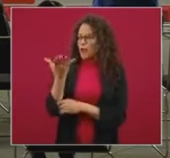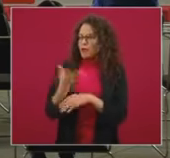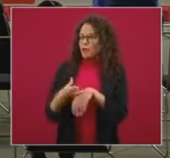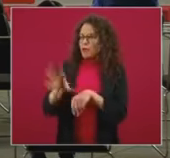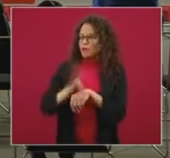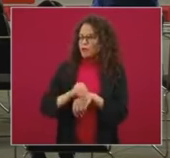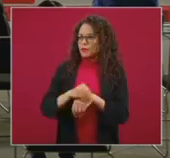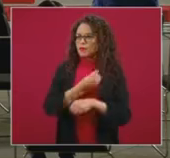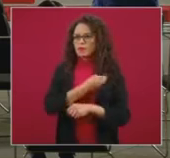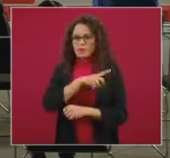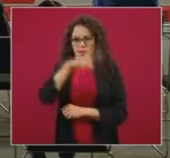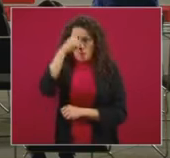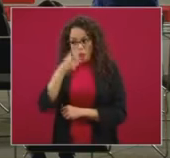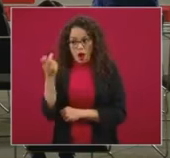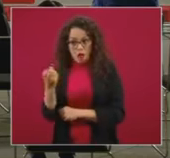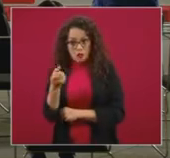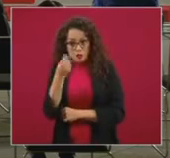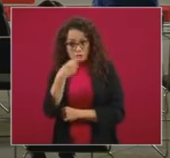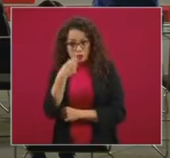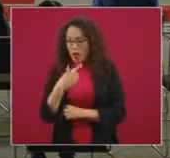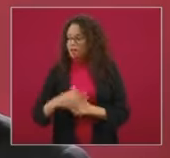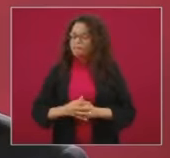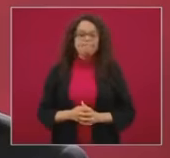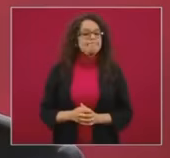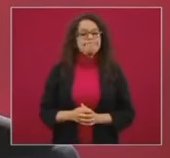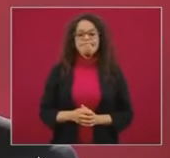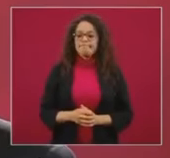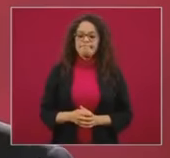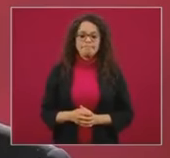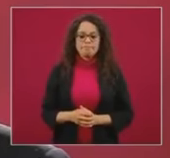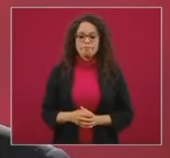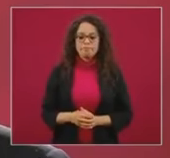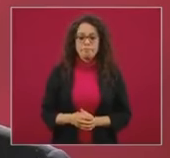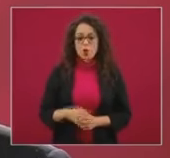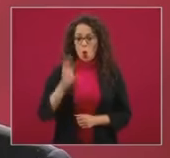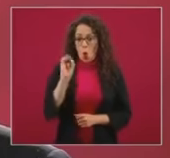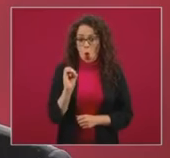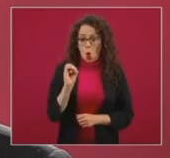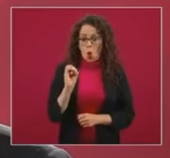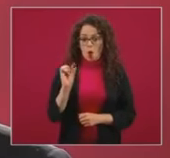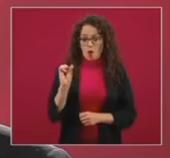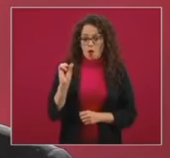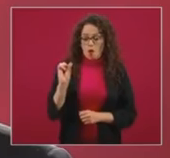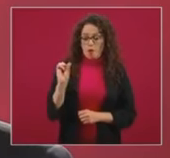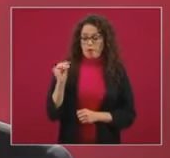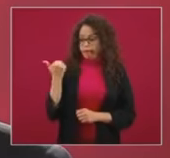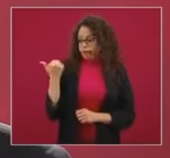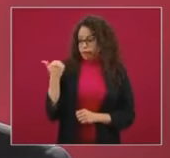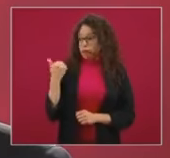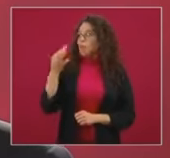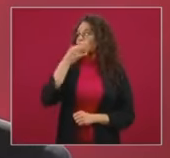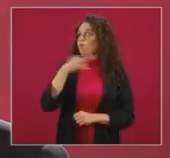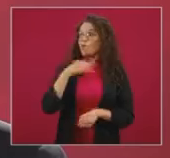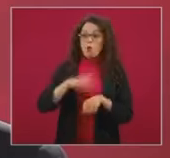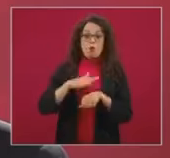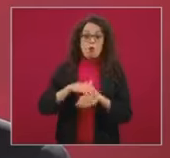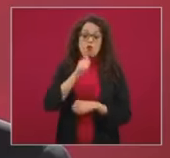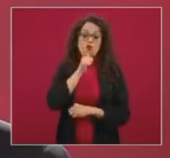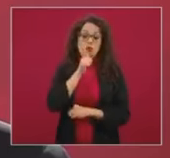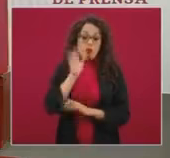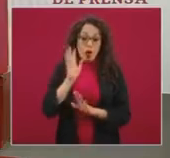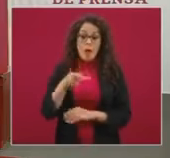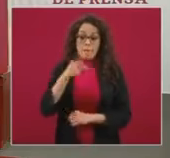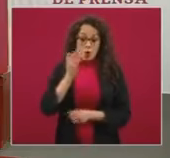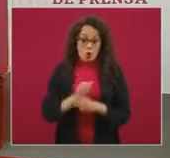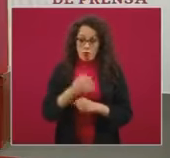sanitaria para este tipo de fármacos a reserva de que esto haya ocurrido recientemente y no se me haya informado aún, pero no